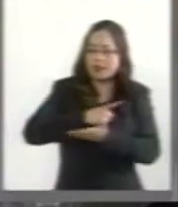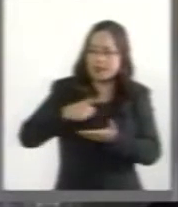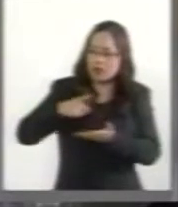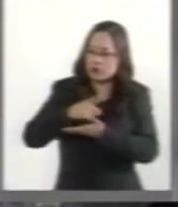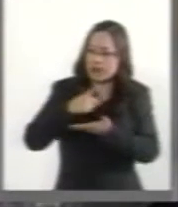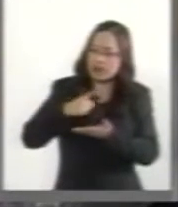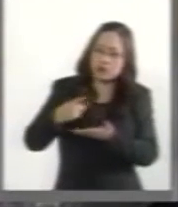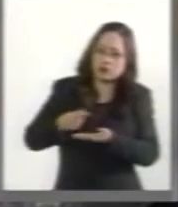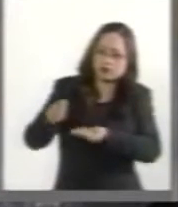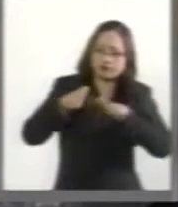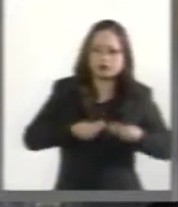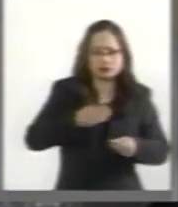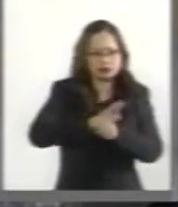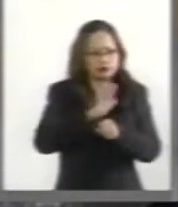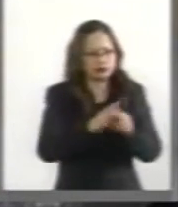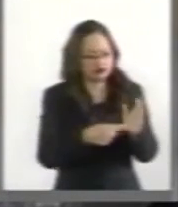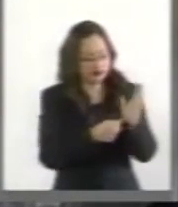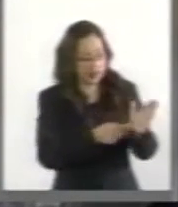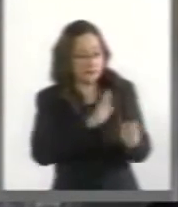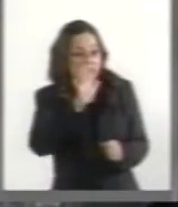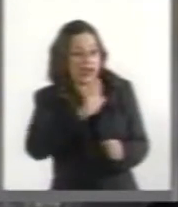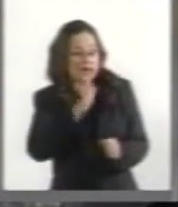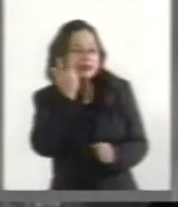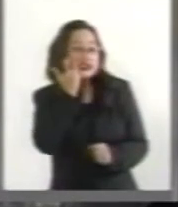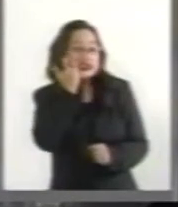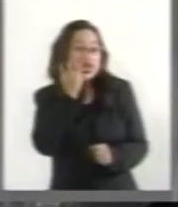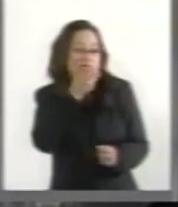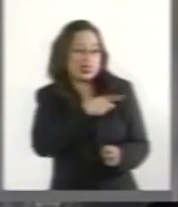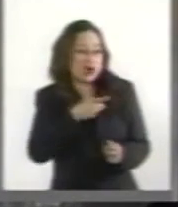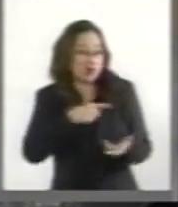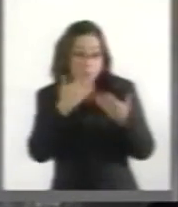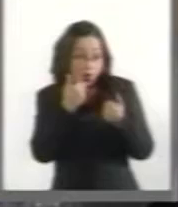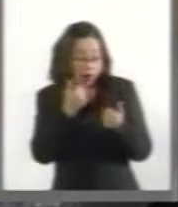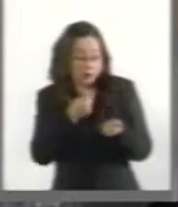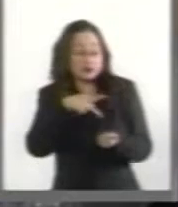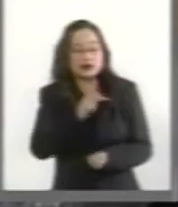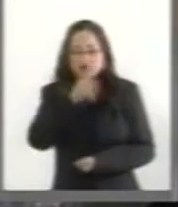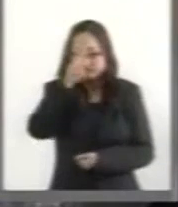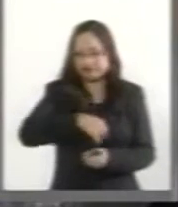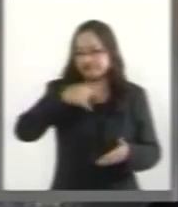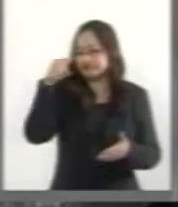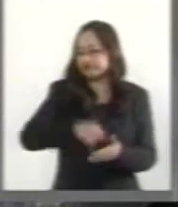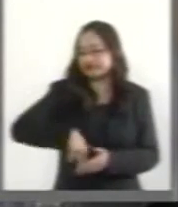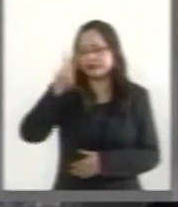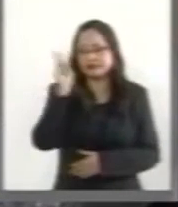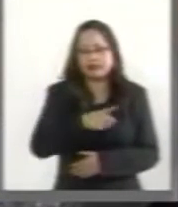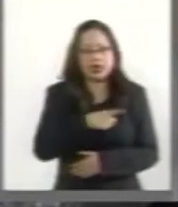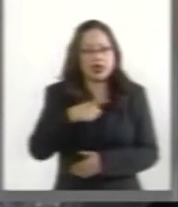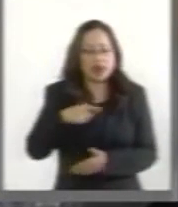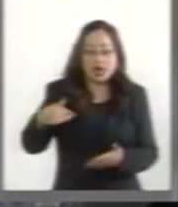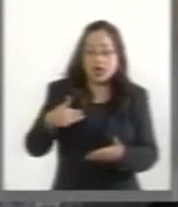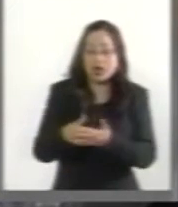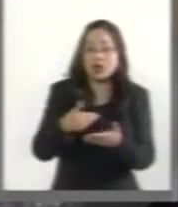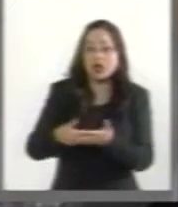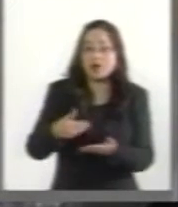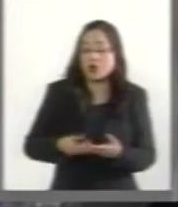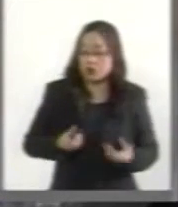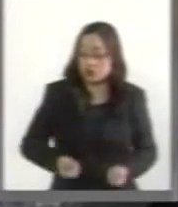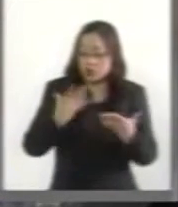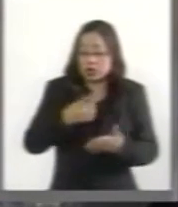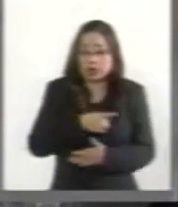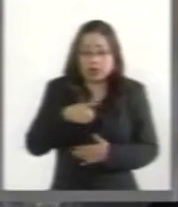mecanismos que presumen no serlo, lo que al día de hoy hace imposible identificar con precisión los montos